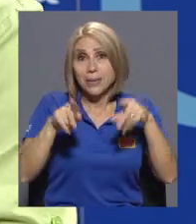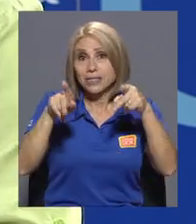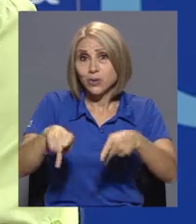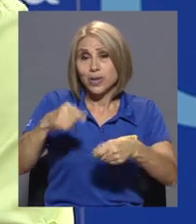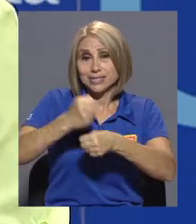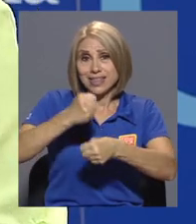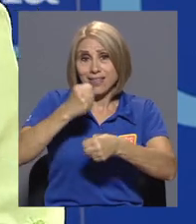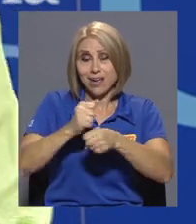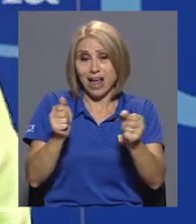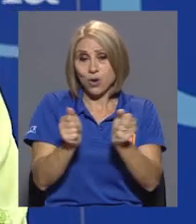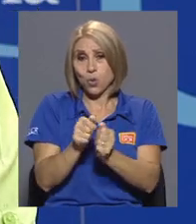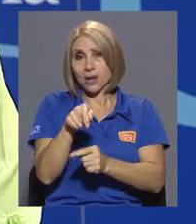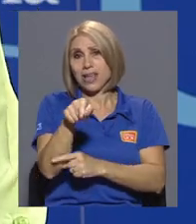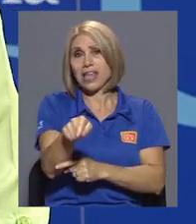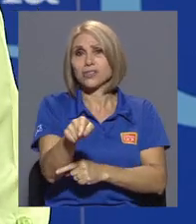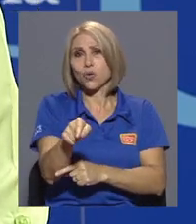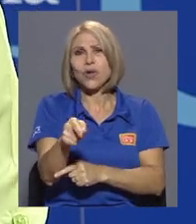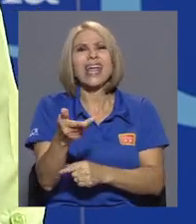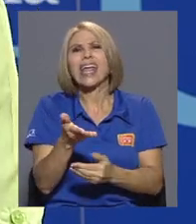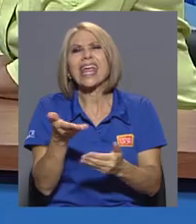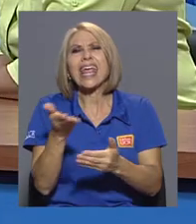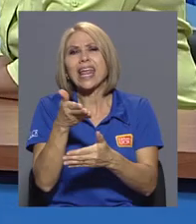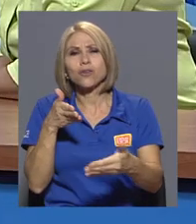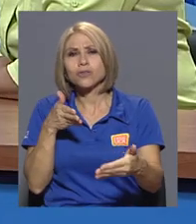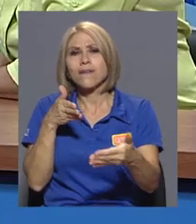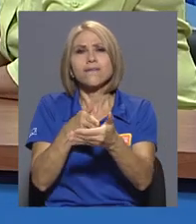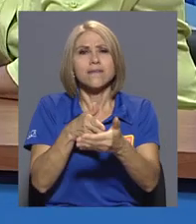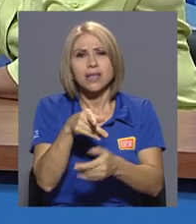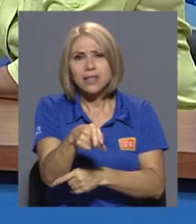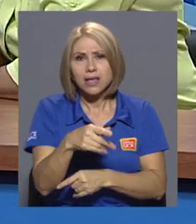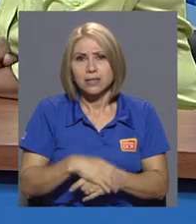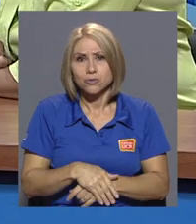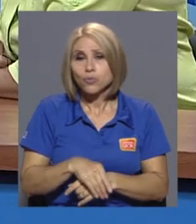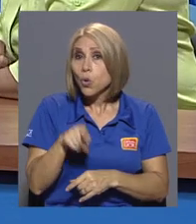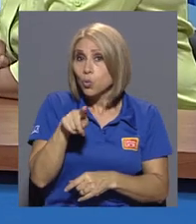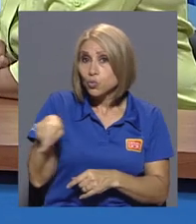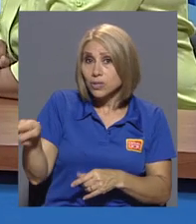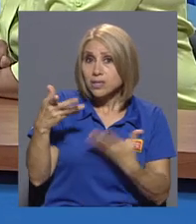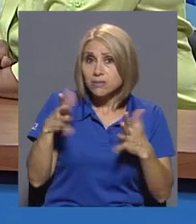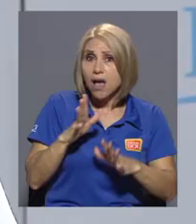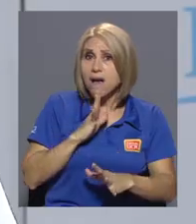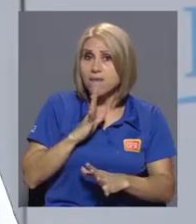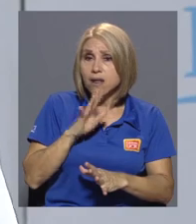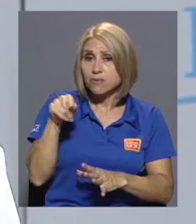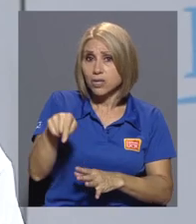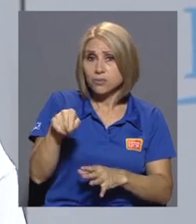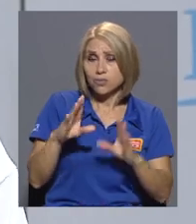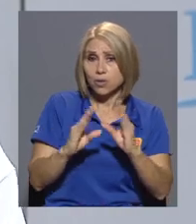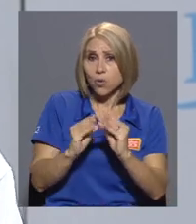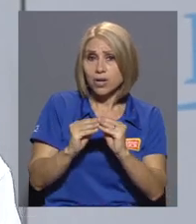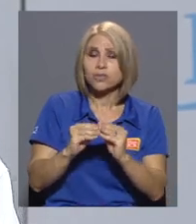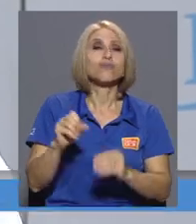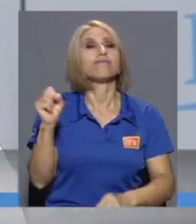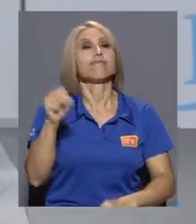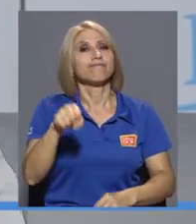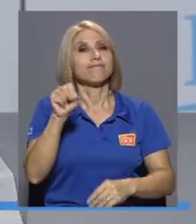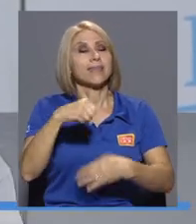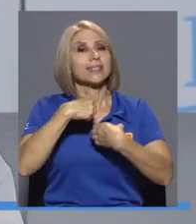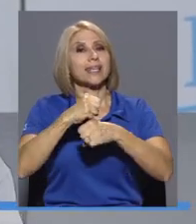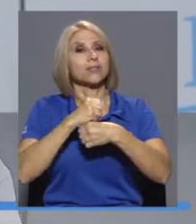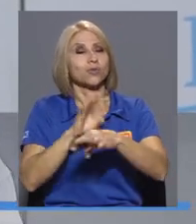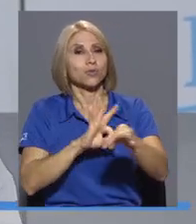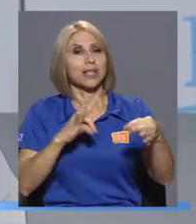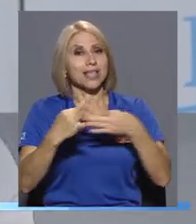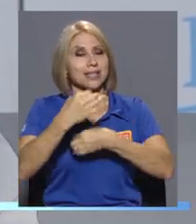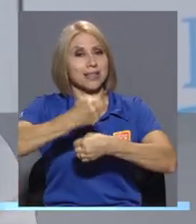esta parte de la economía? ¿Lo evaluaron ustedes en el Congreso? Sí, claro, se hizo un taller de trabajo,